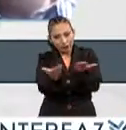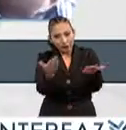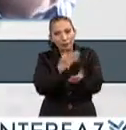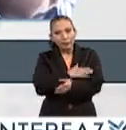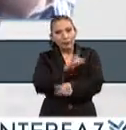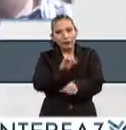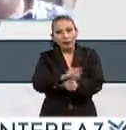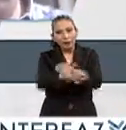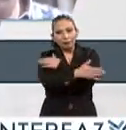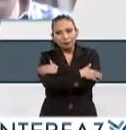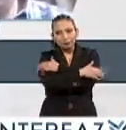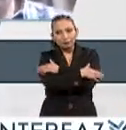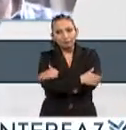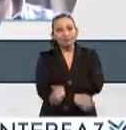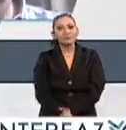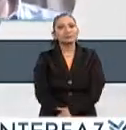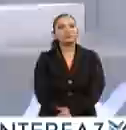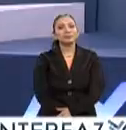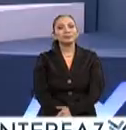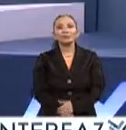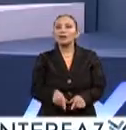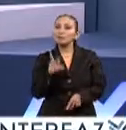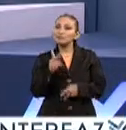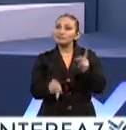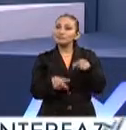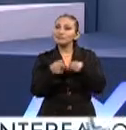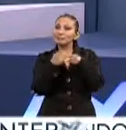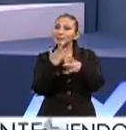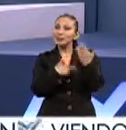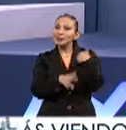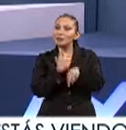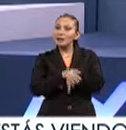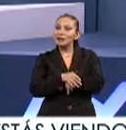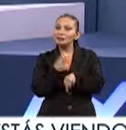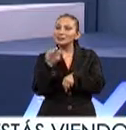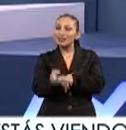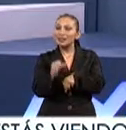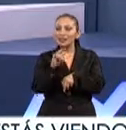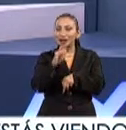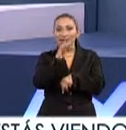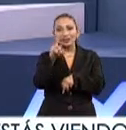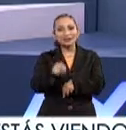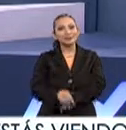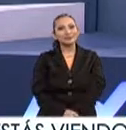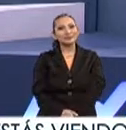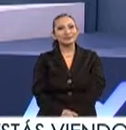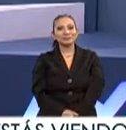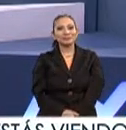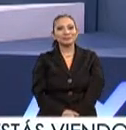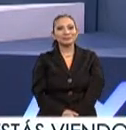un fuerte un fuerte abrazo vamos a hacer una breve pausa regresamos con más esto esto es interfaz